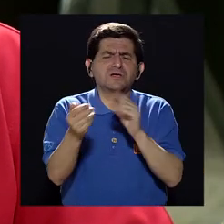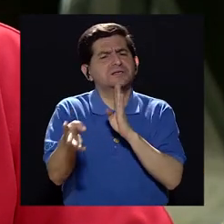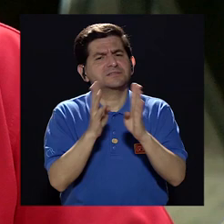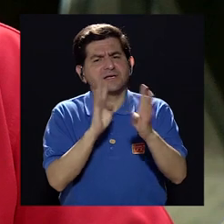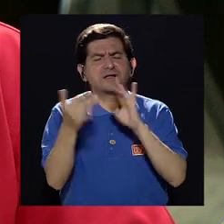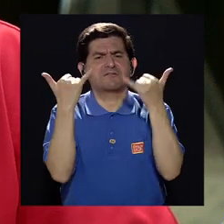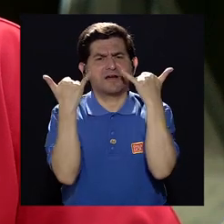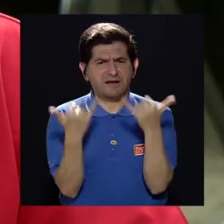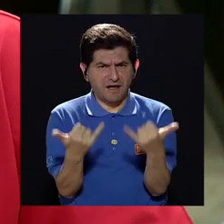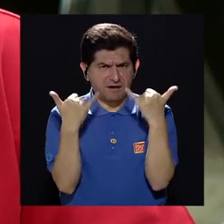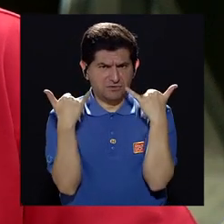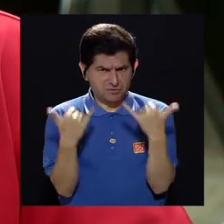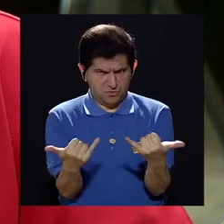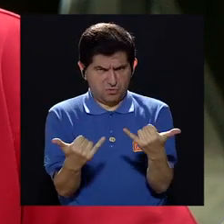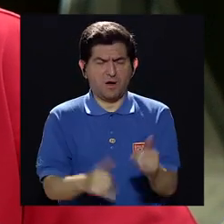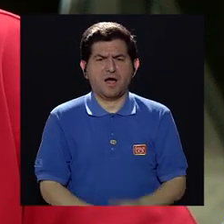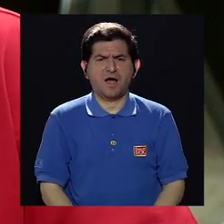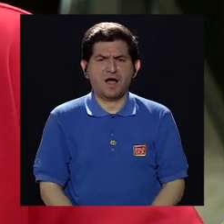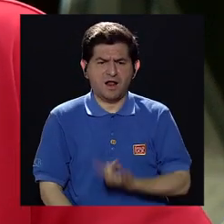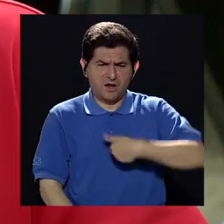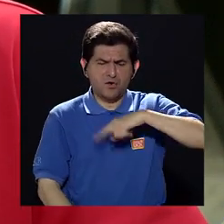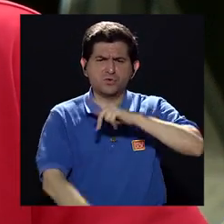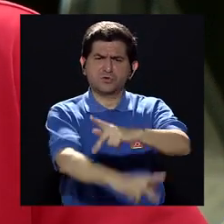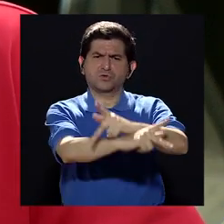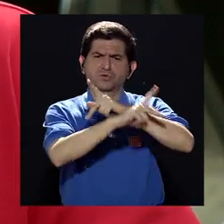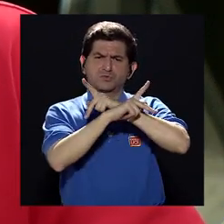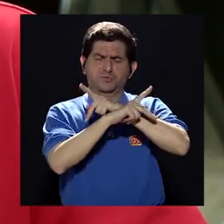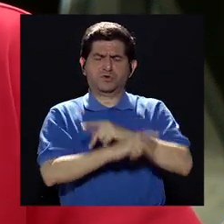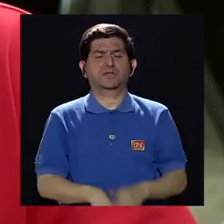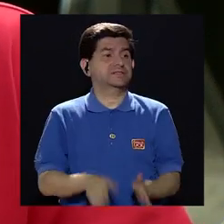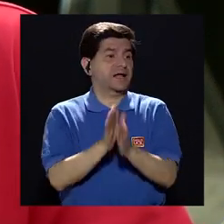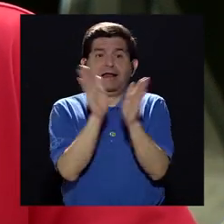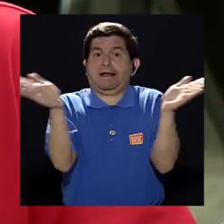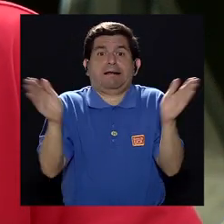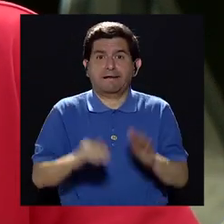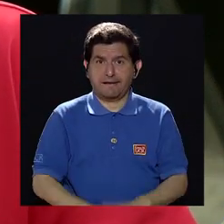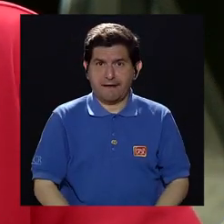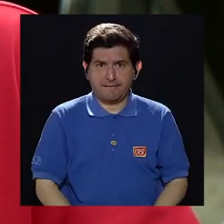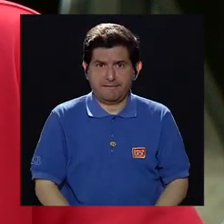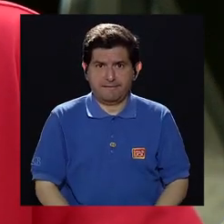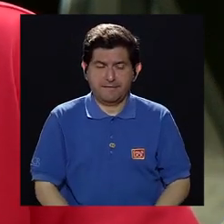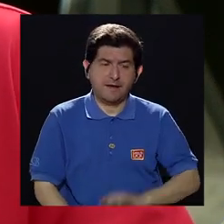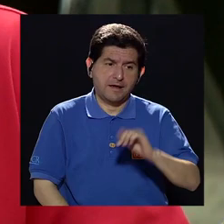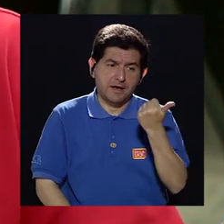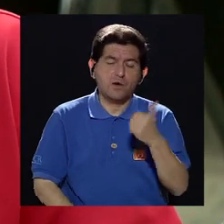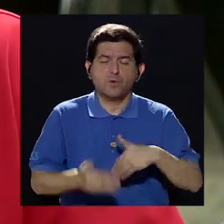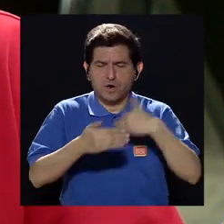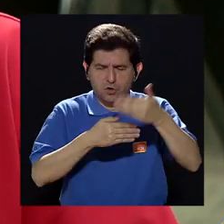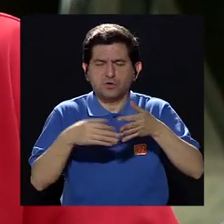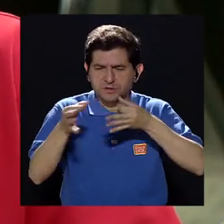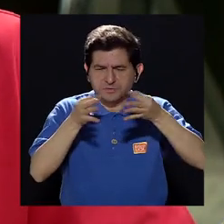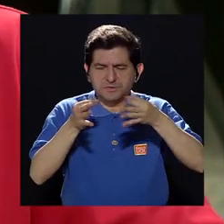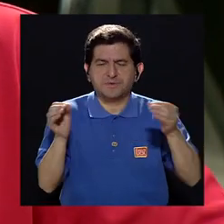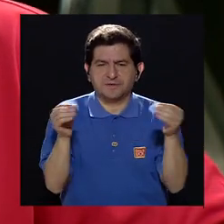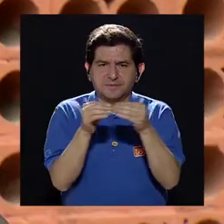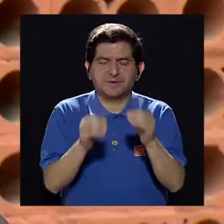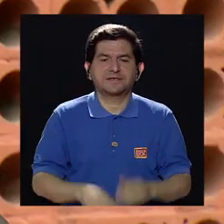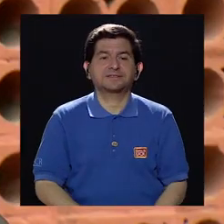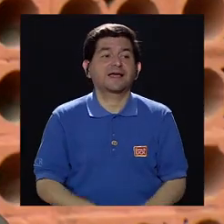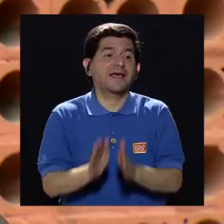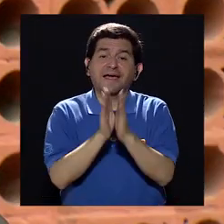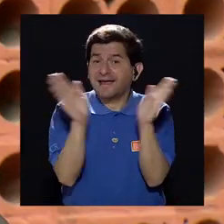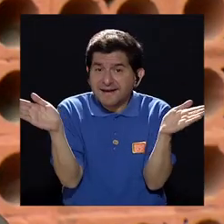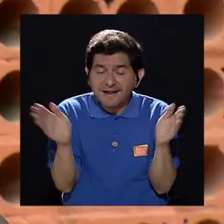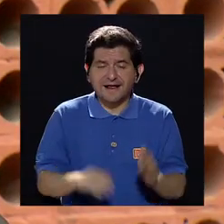gustaría que habláramos actualmente cómo nos debemos de proteger en términos generales y en el otro bloque abarcamos un poco más. En términos